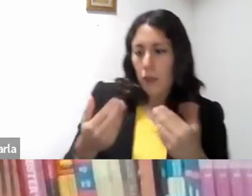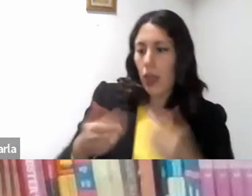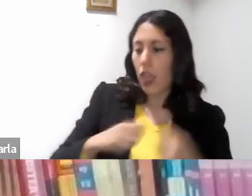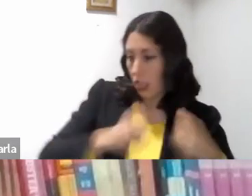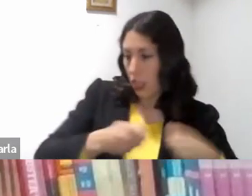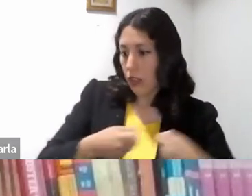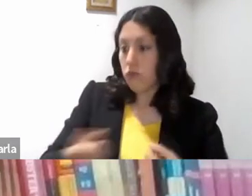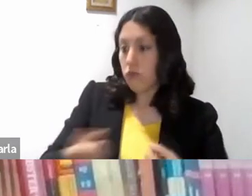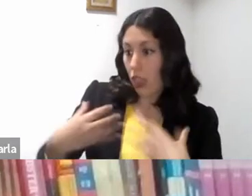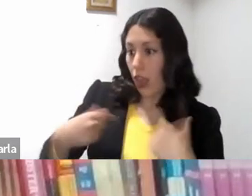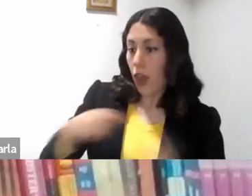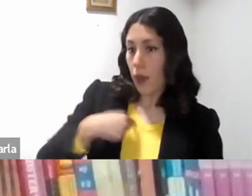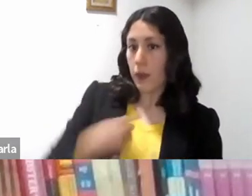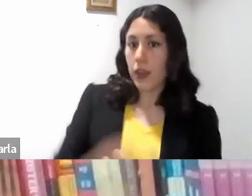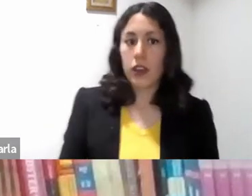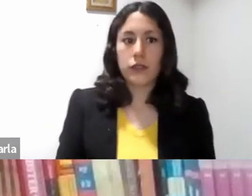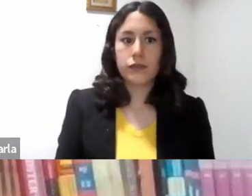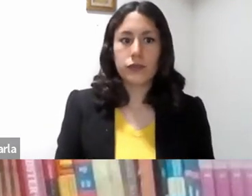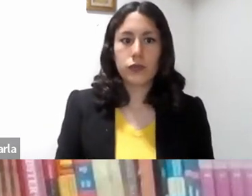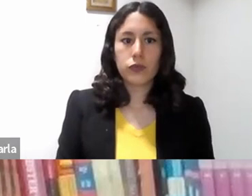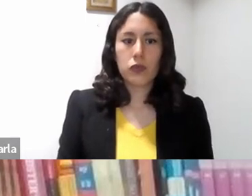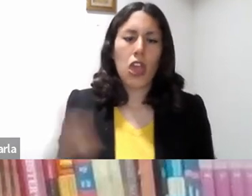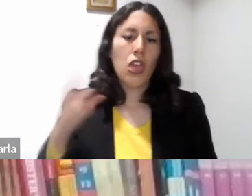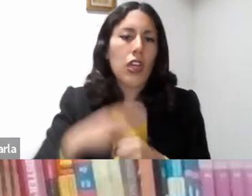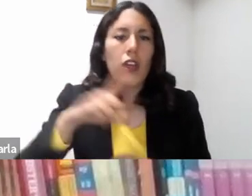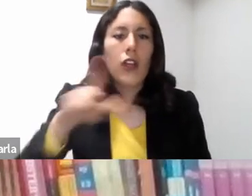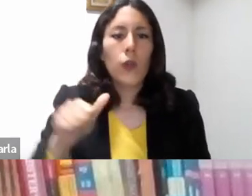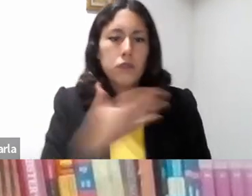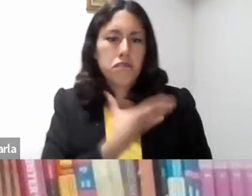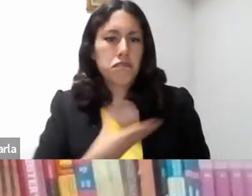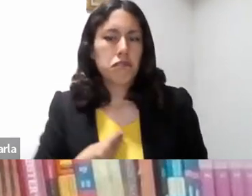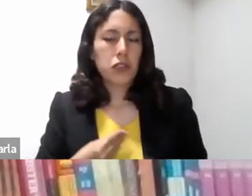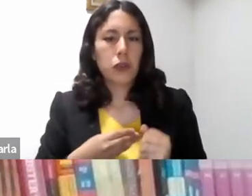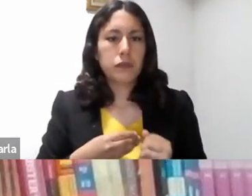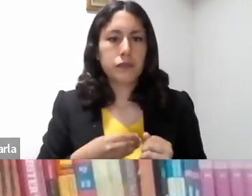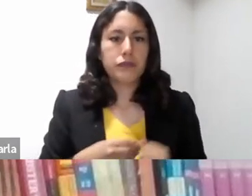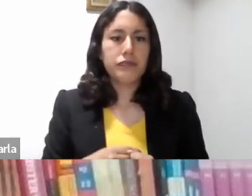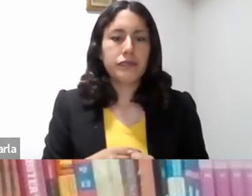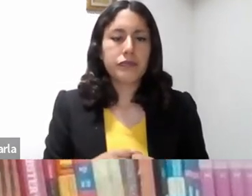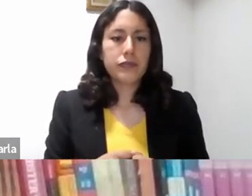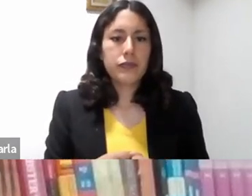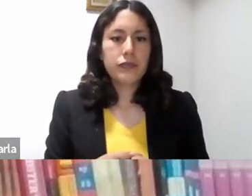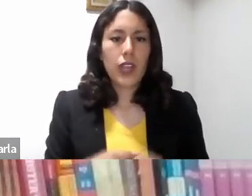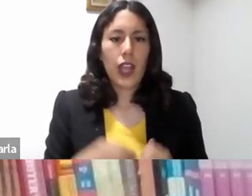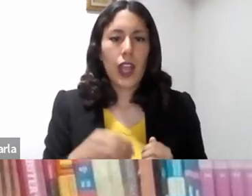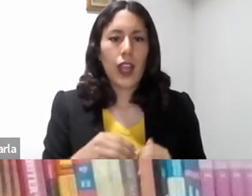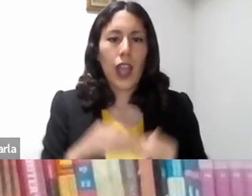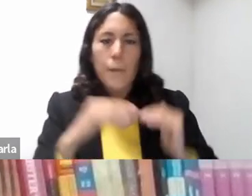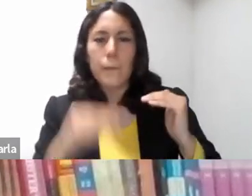hijo menor, juntando todos los suyos, se fue a un país lejano y allá derrochó su fortuna, viviendo de una manera disoluta.